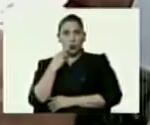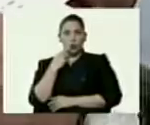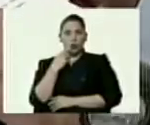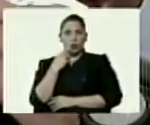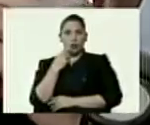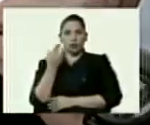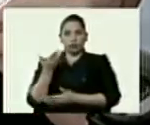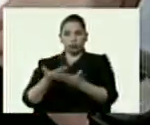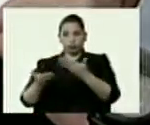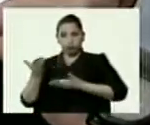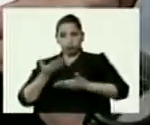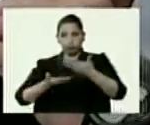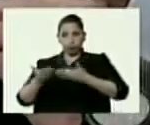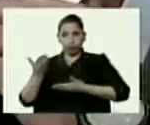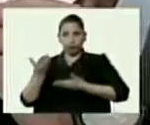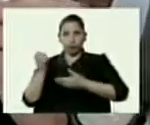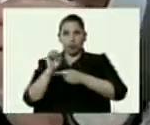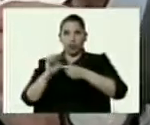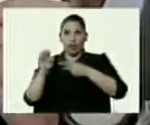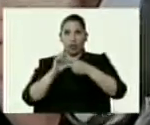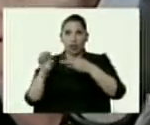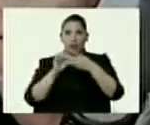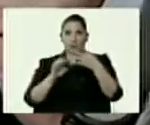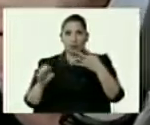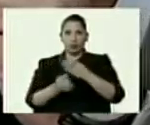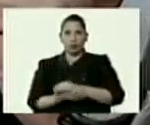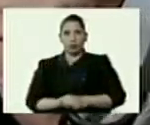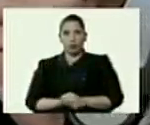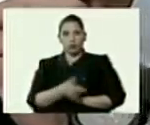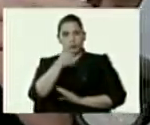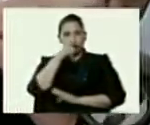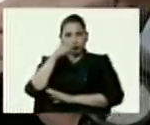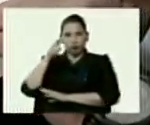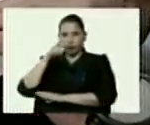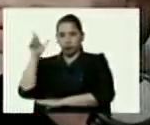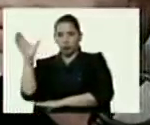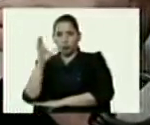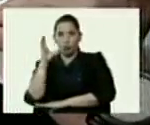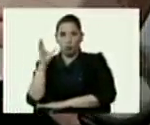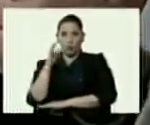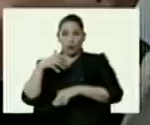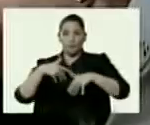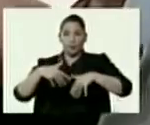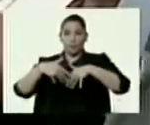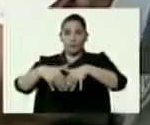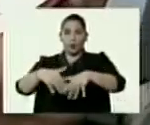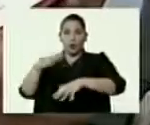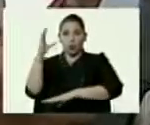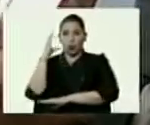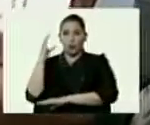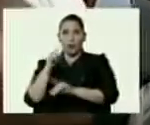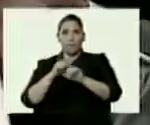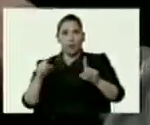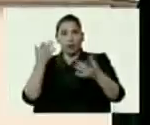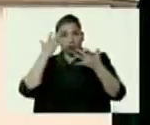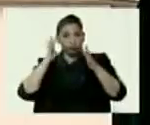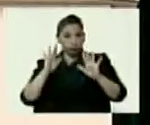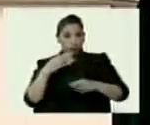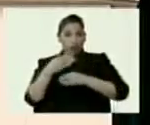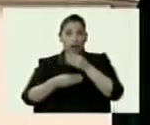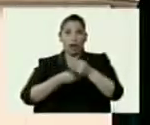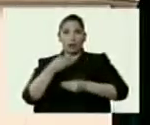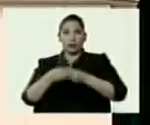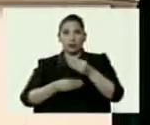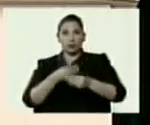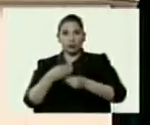con elementos del espionaje colombiano y del ejército colombiano para tratar de hacerse